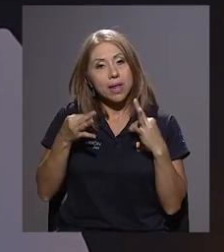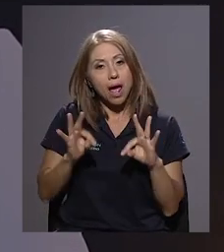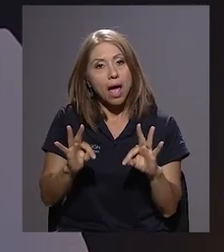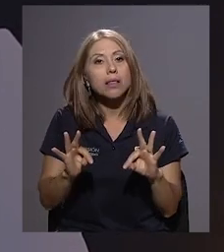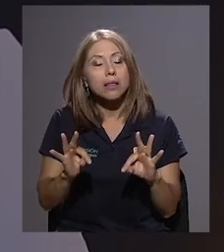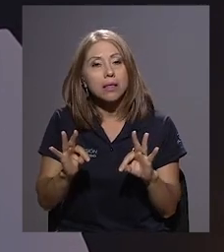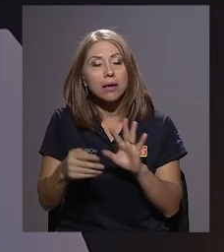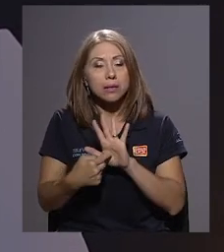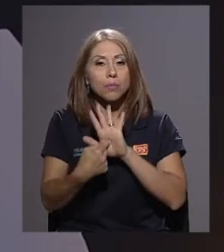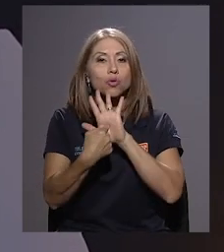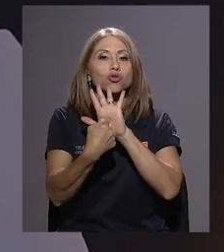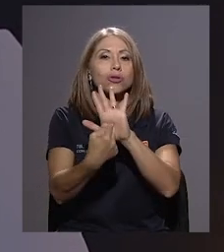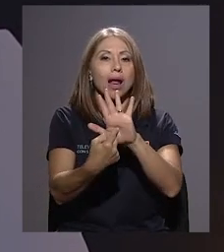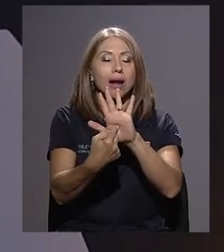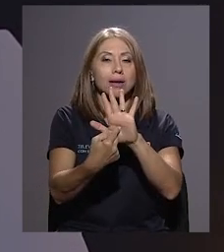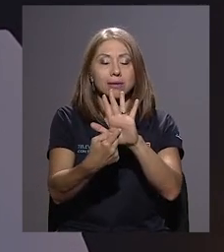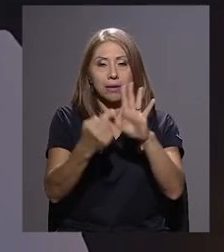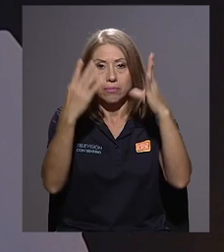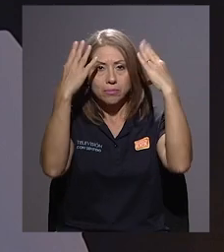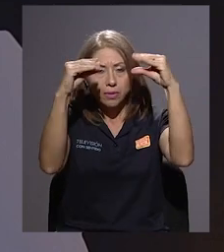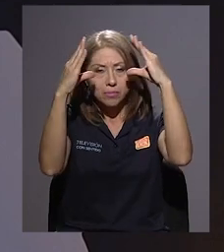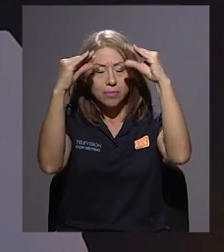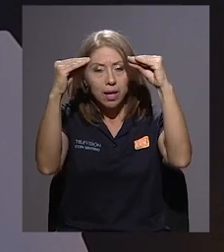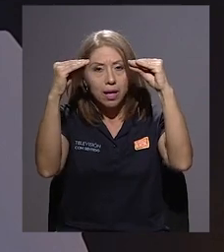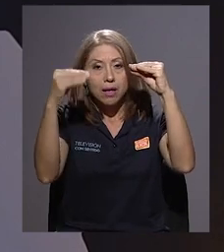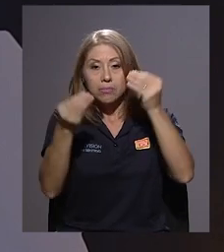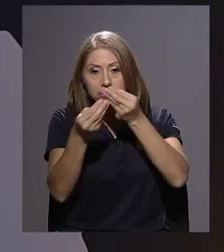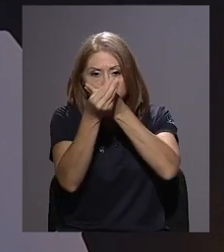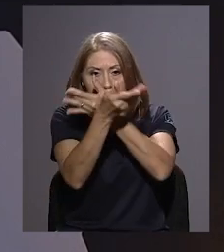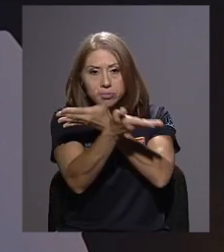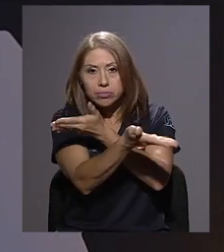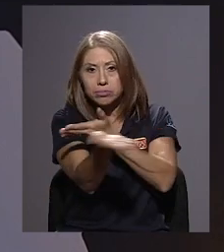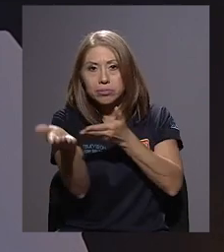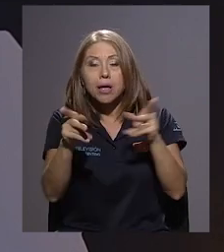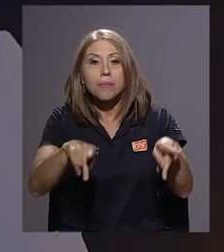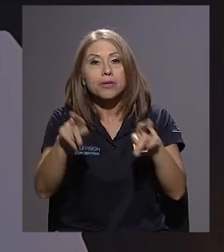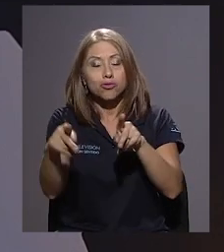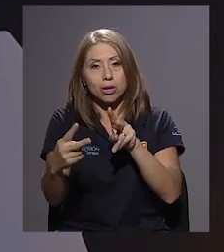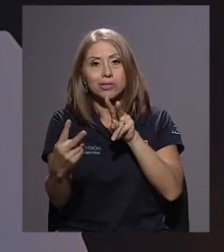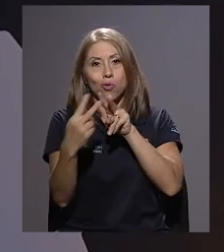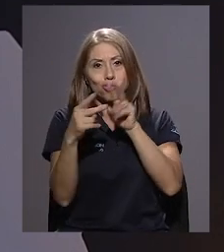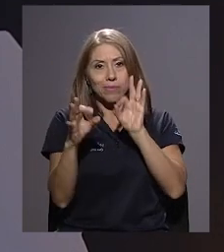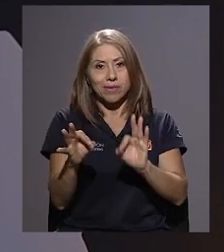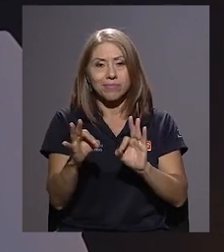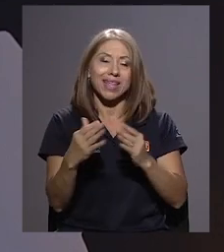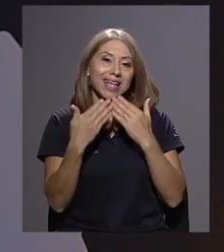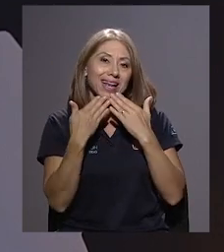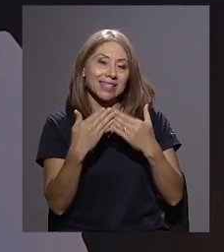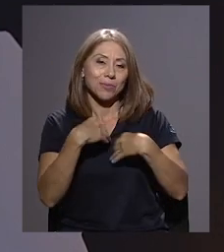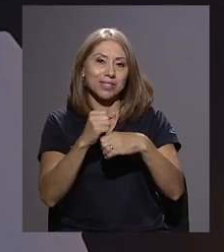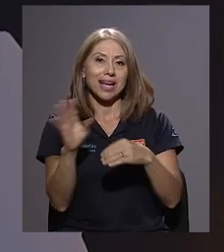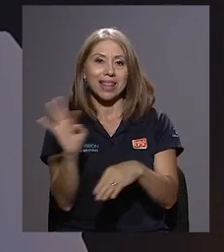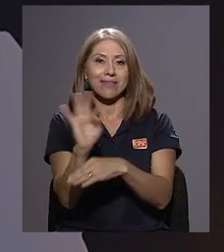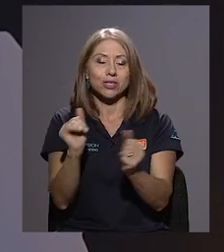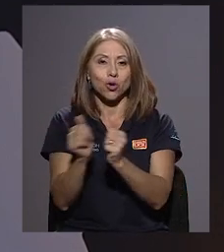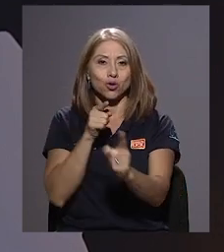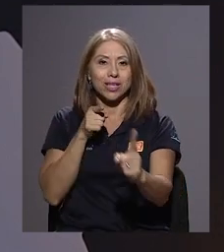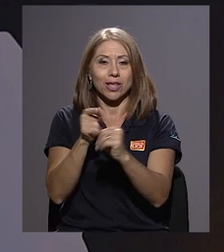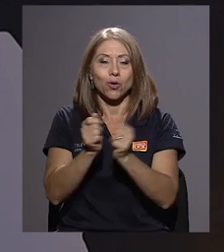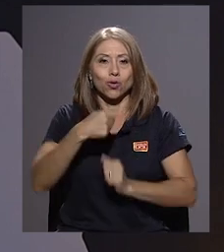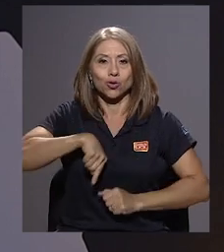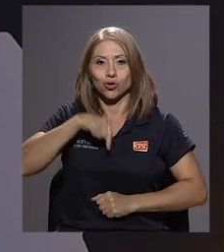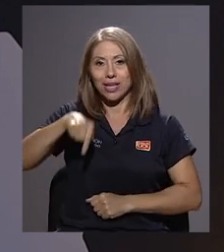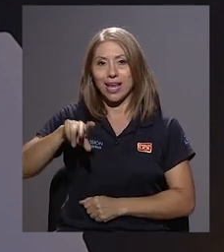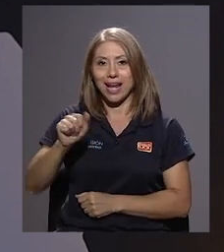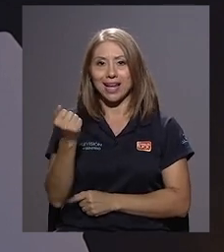de mostrar todos los datos posibles para que la ciudadanía verdaderamente le conozca. Muchas gracias por hacer Televisión Con Sentido con nosotros,